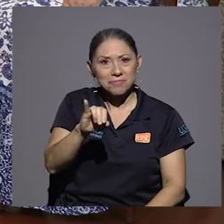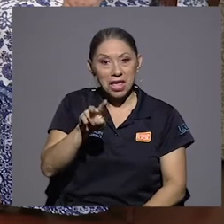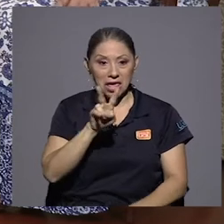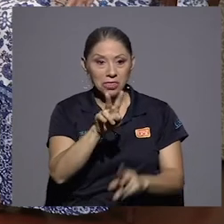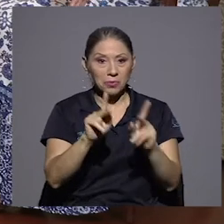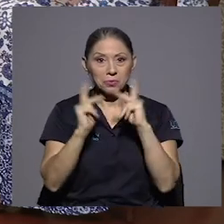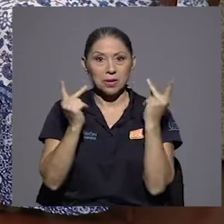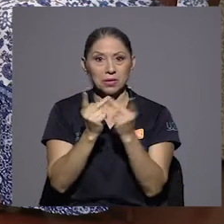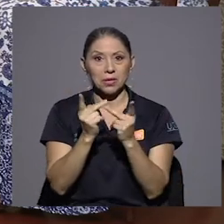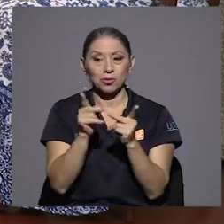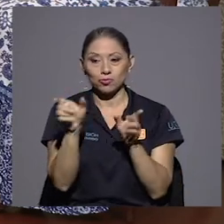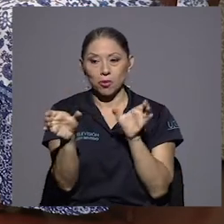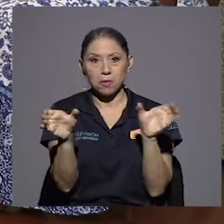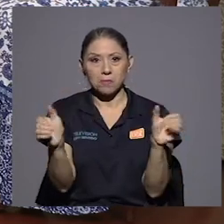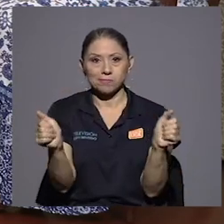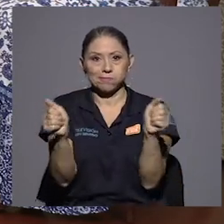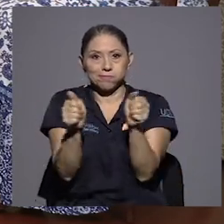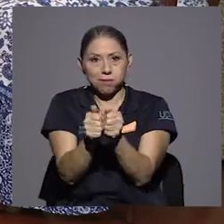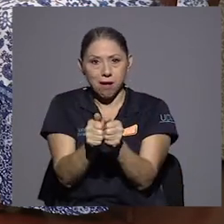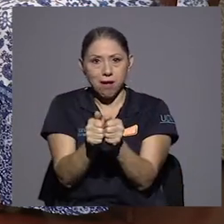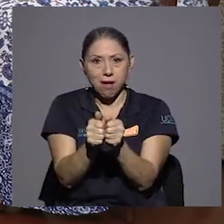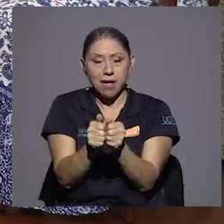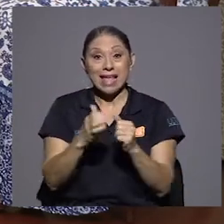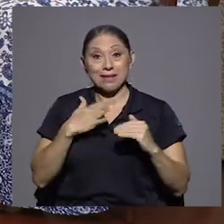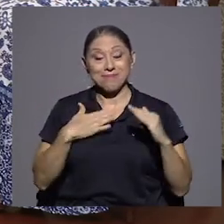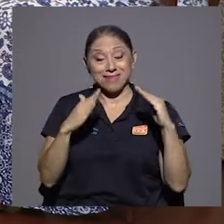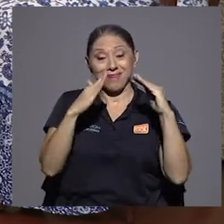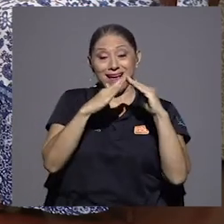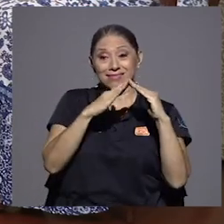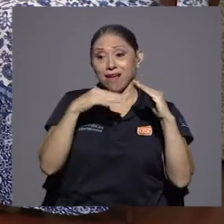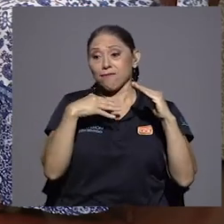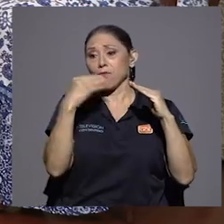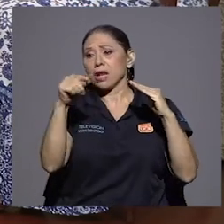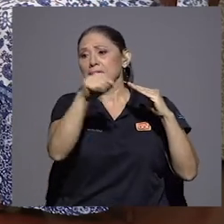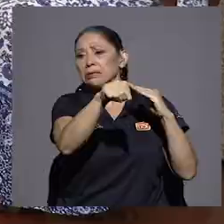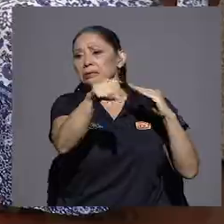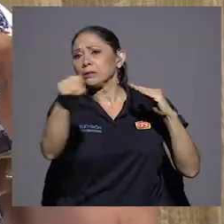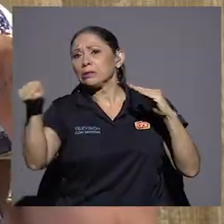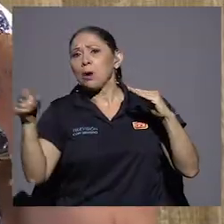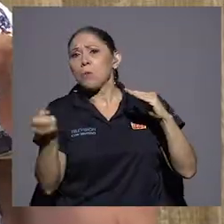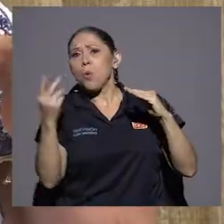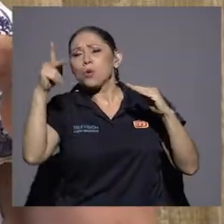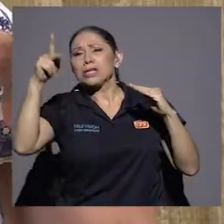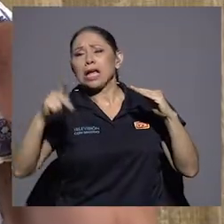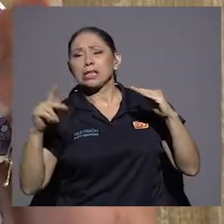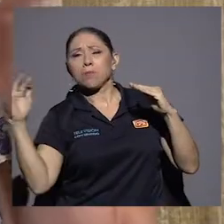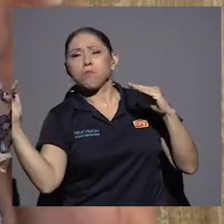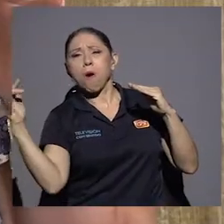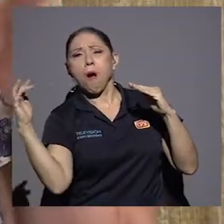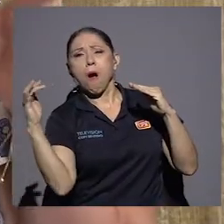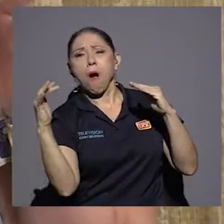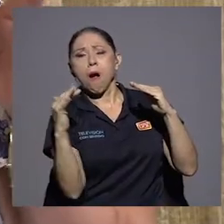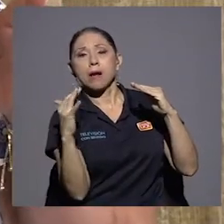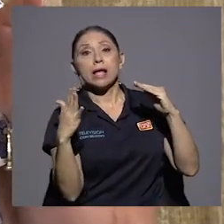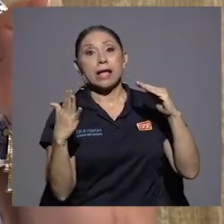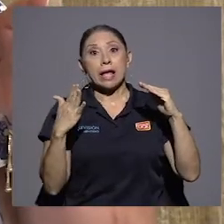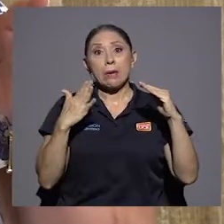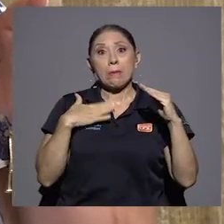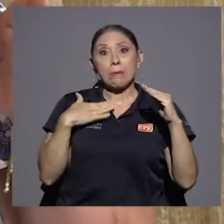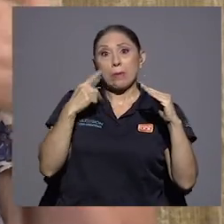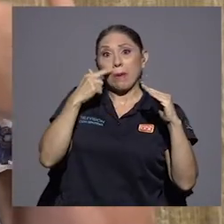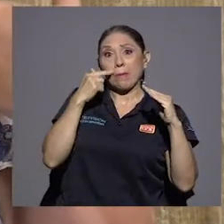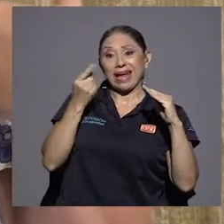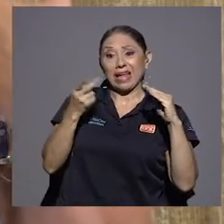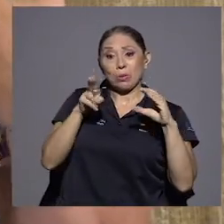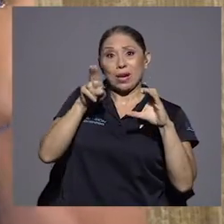había un montón de gente afuera de mi casa. Y a papá lo subieron a una silla y yo creí que mi papá se iba a